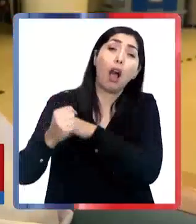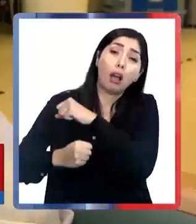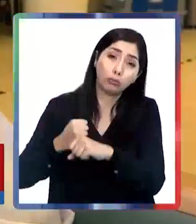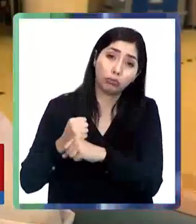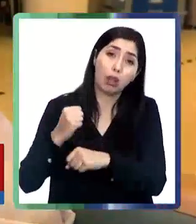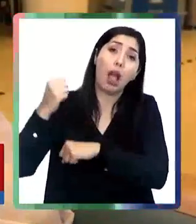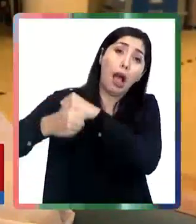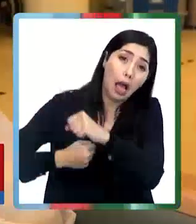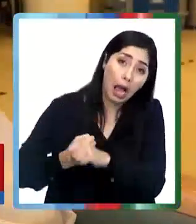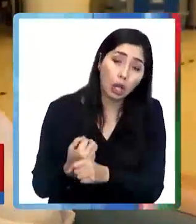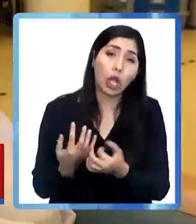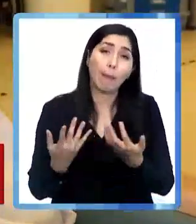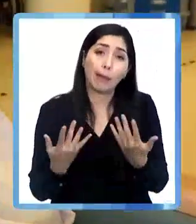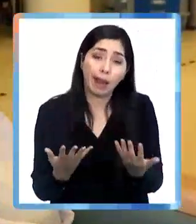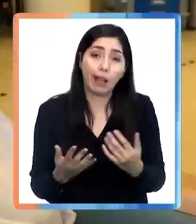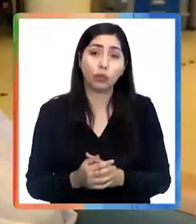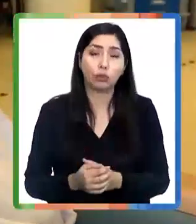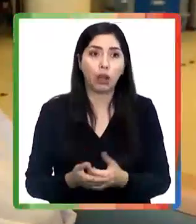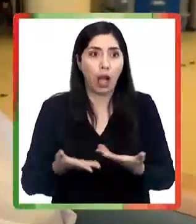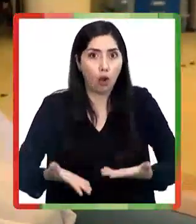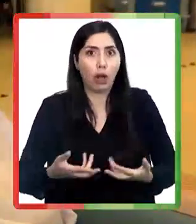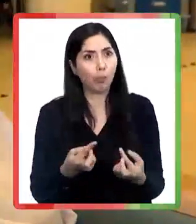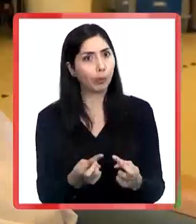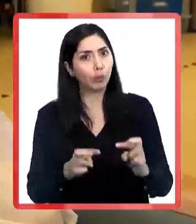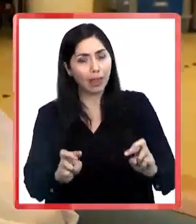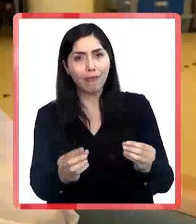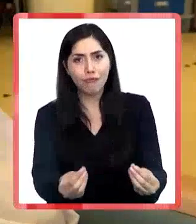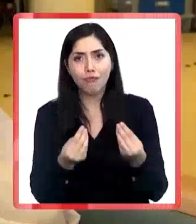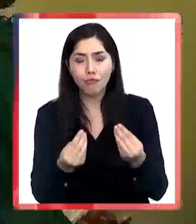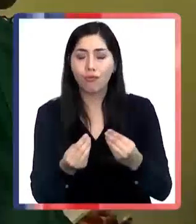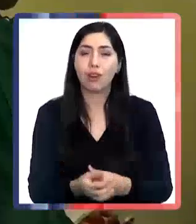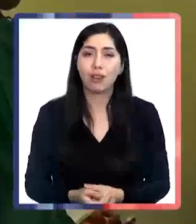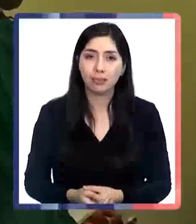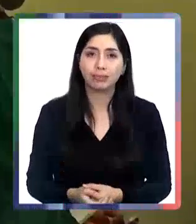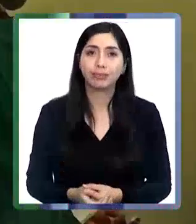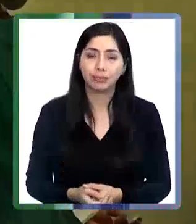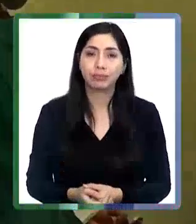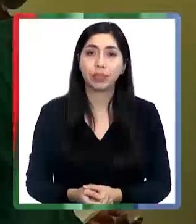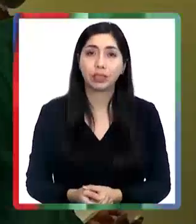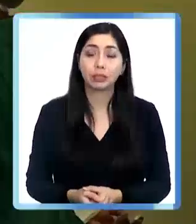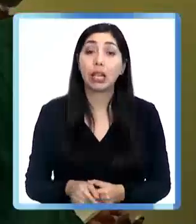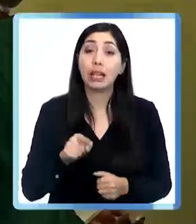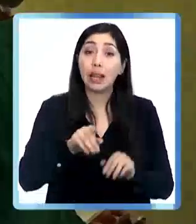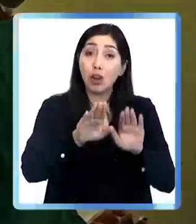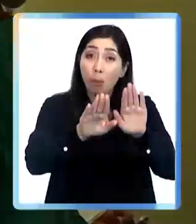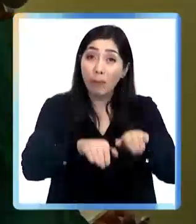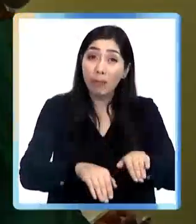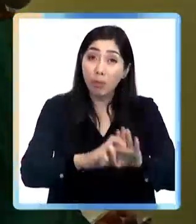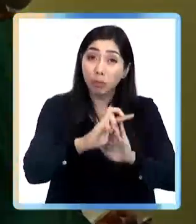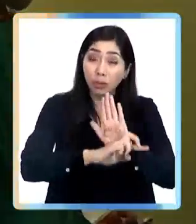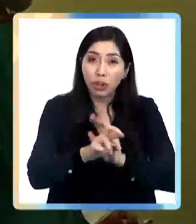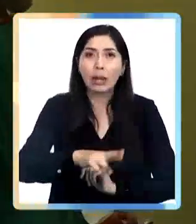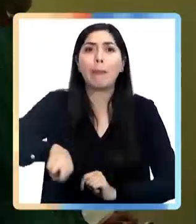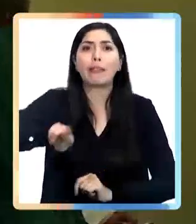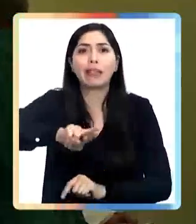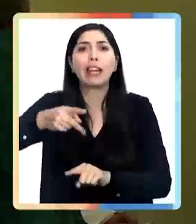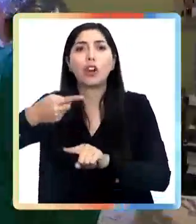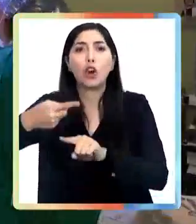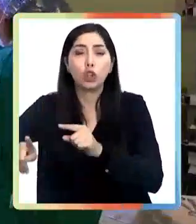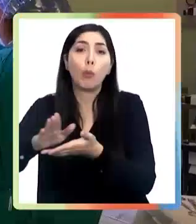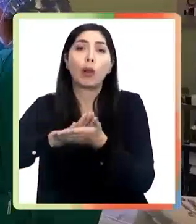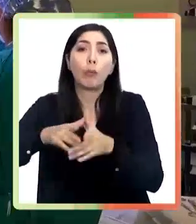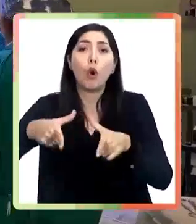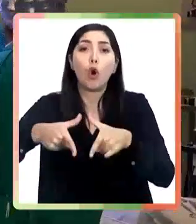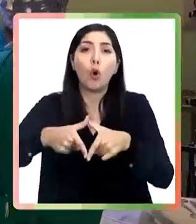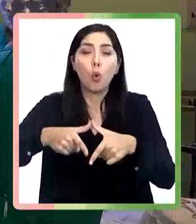y que se brindan esta gran oportunidad es maravilloso. Se espera replicar esta iniciativa en otras especialidades como